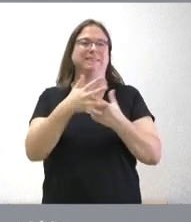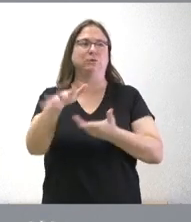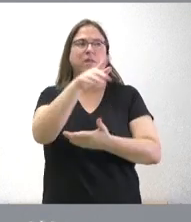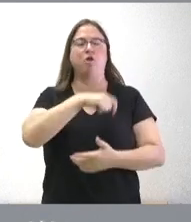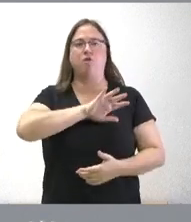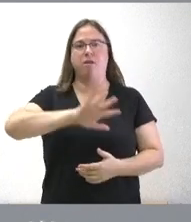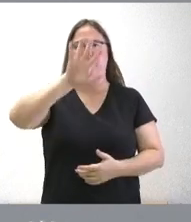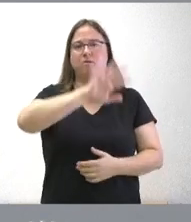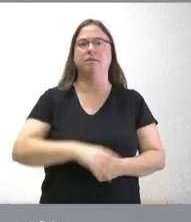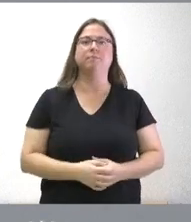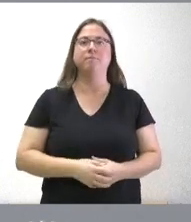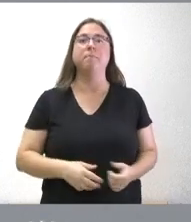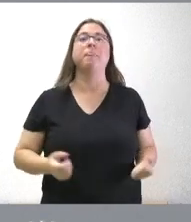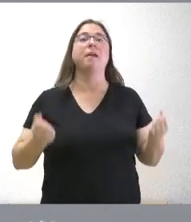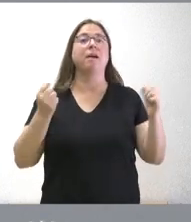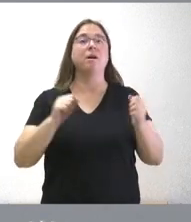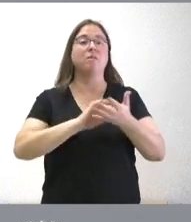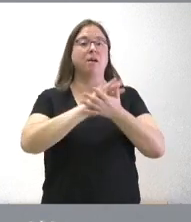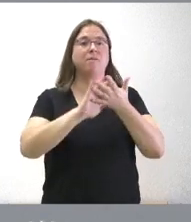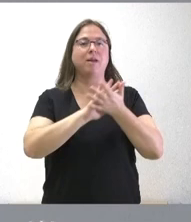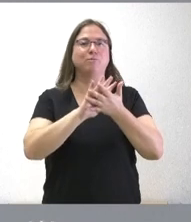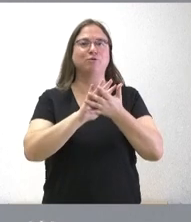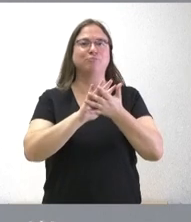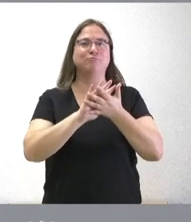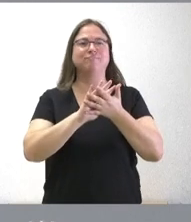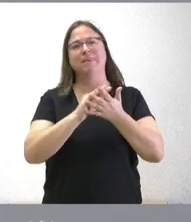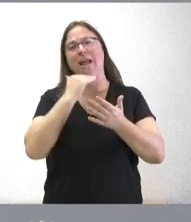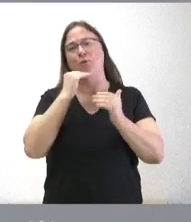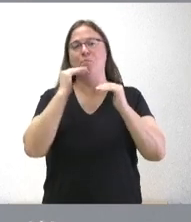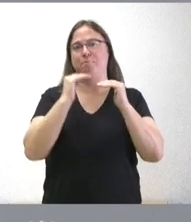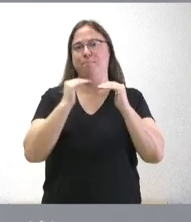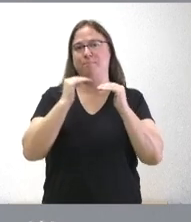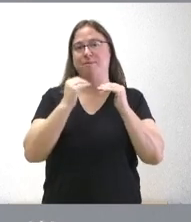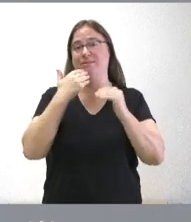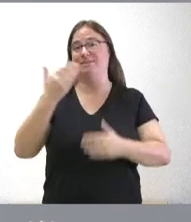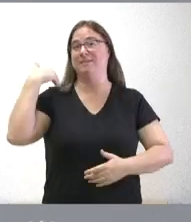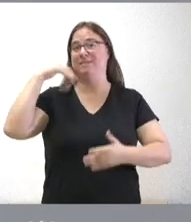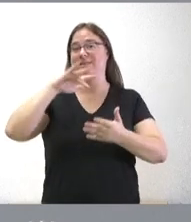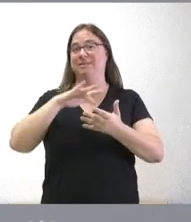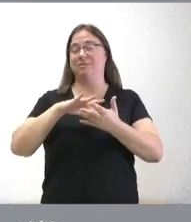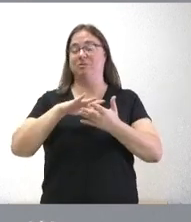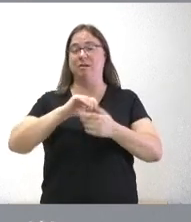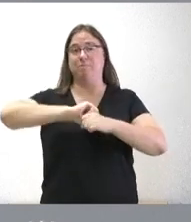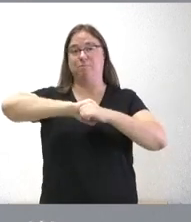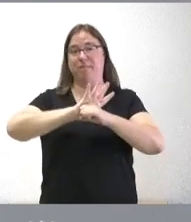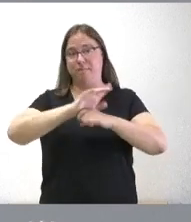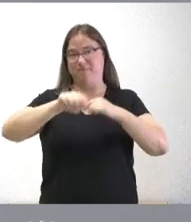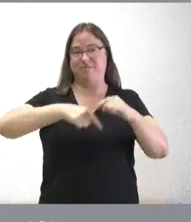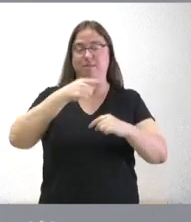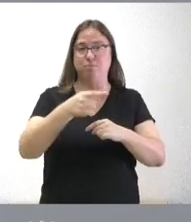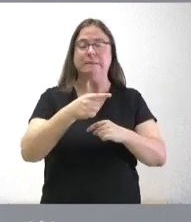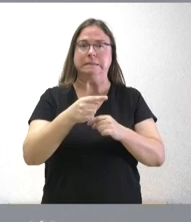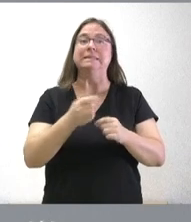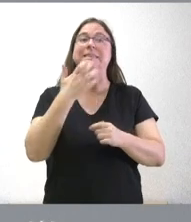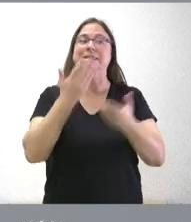nacional a pesar de que estamos hablando de cifras que son algo menores que las que tuvimos durante la salida de pandemia sí que es verdad que son más